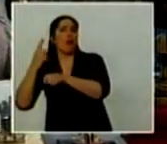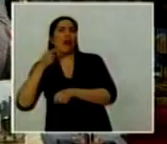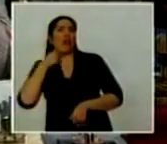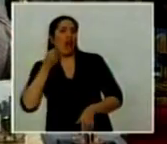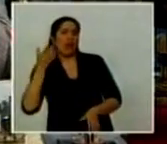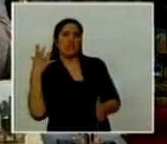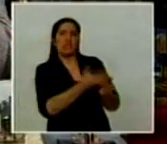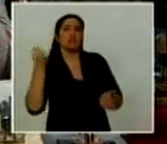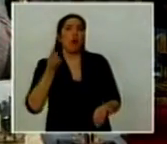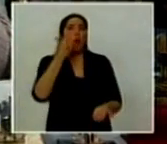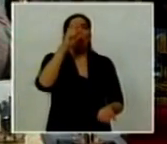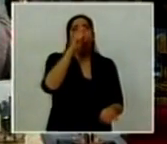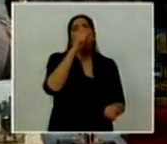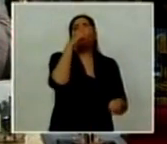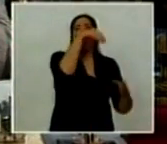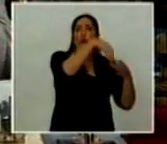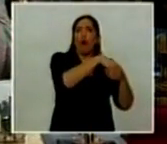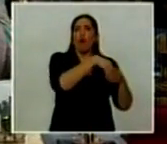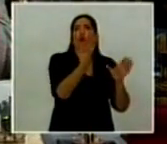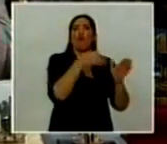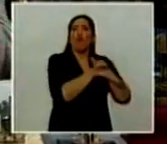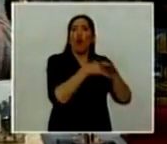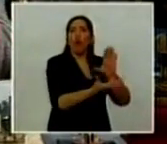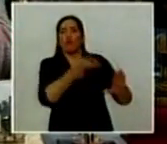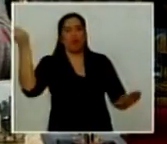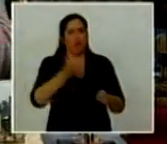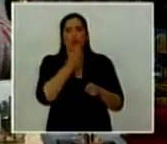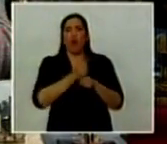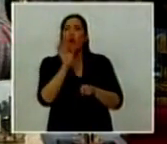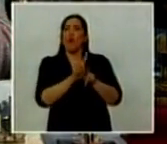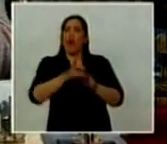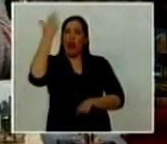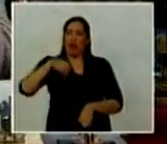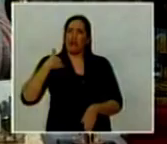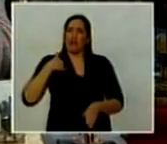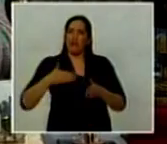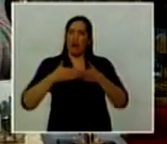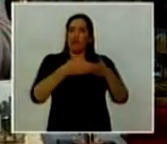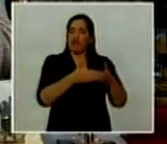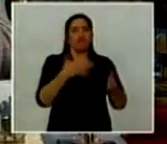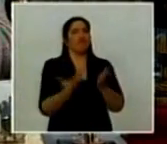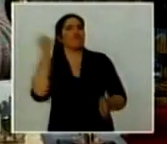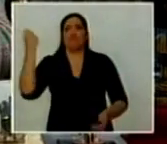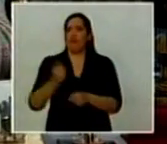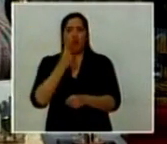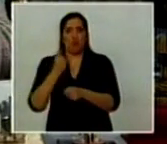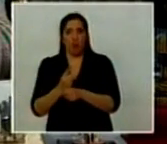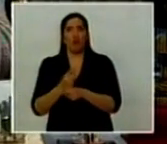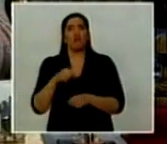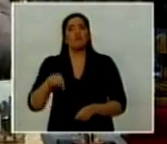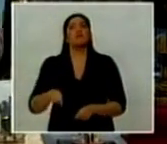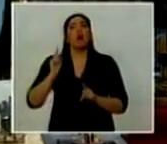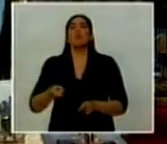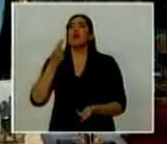con nuestra fragata Libertad. El tratamiento equitativo, esto es muy importante, el tratamiento equitativo para todos los